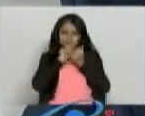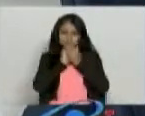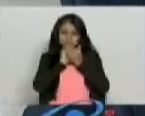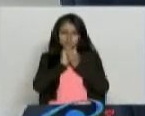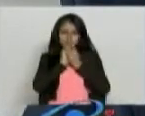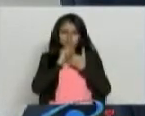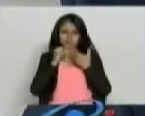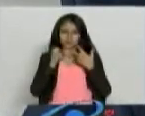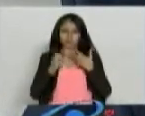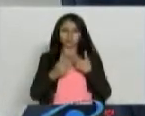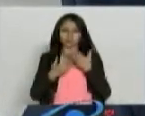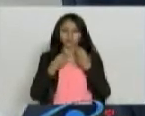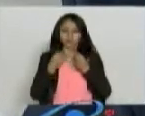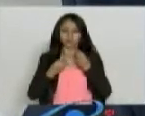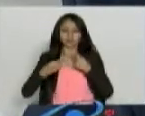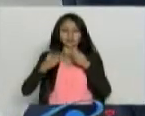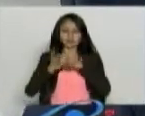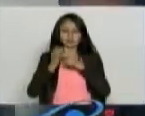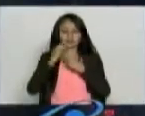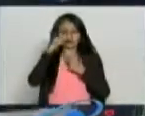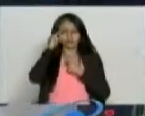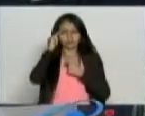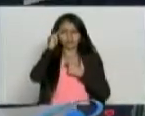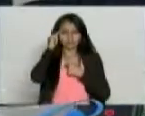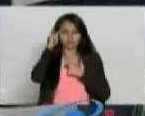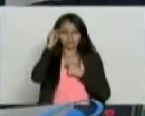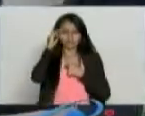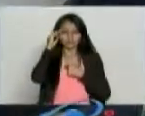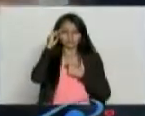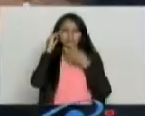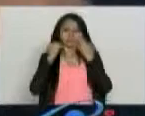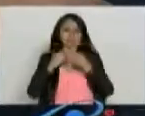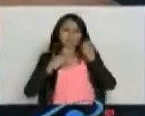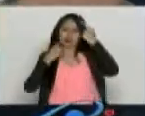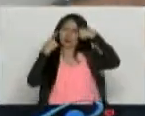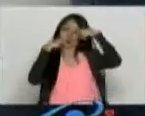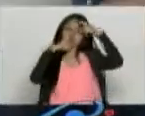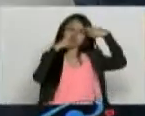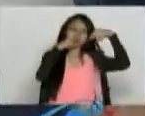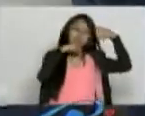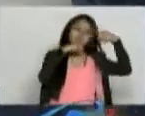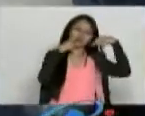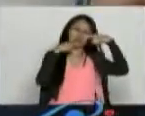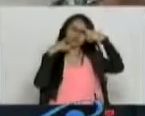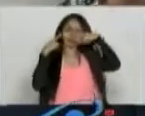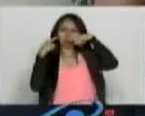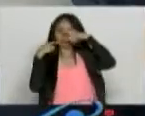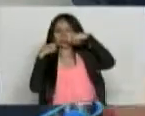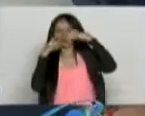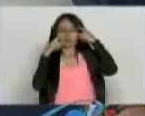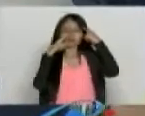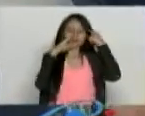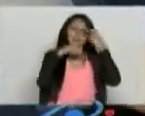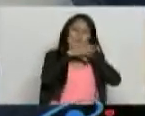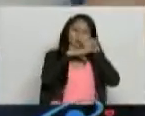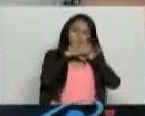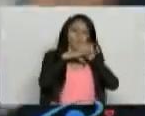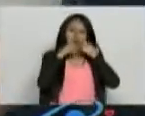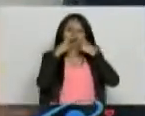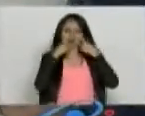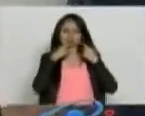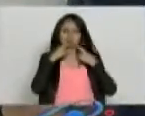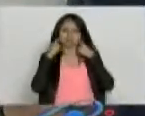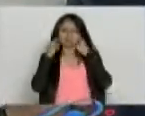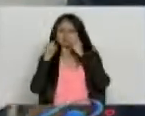Y es un aquietar la mente, saber aquietar la mente que está divagando permanentemente, divagando en problemas, divagando en